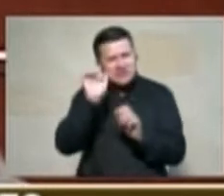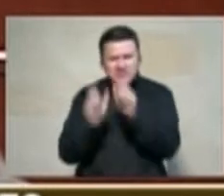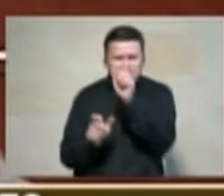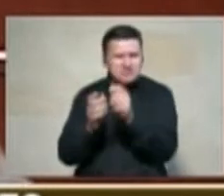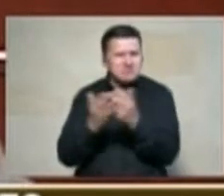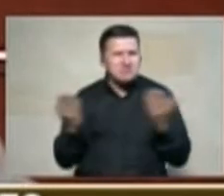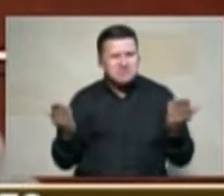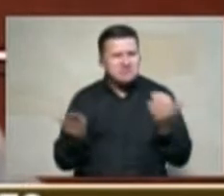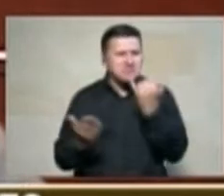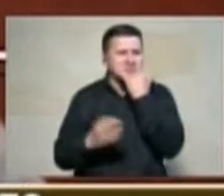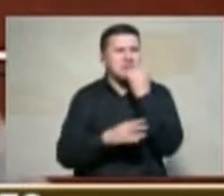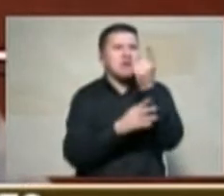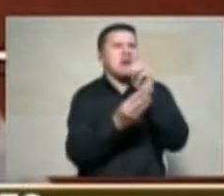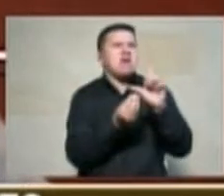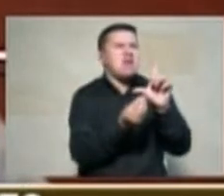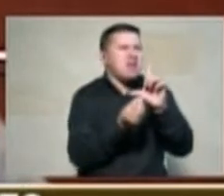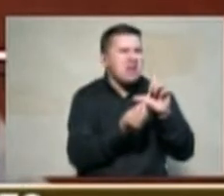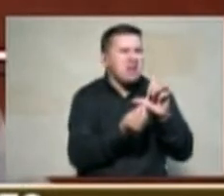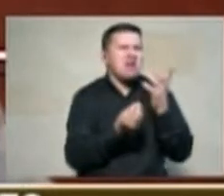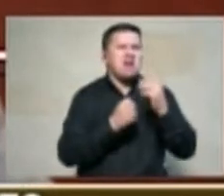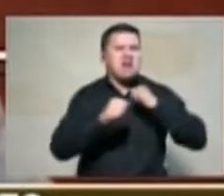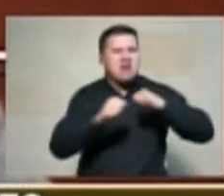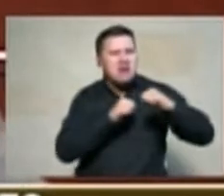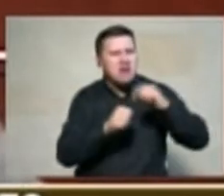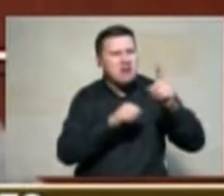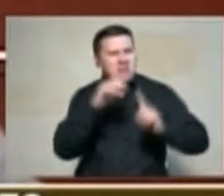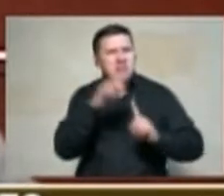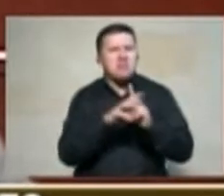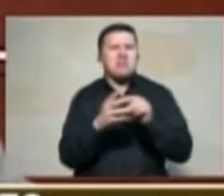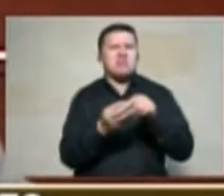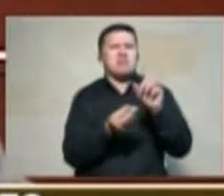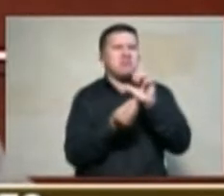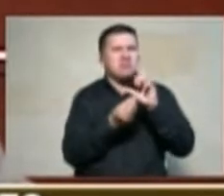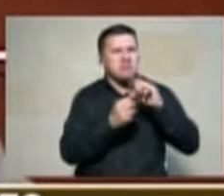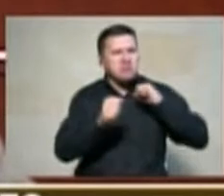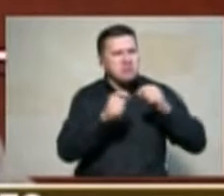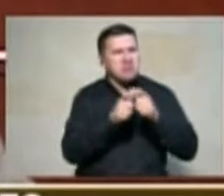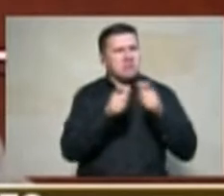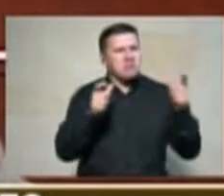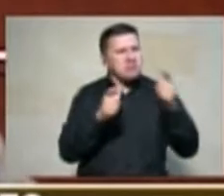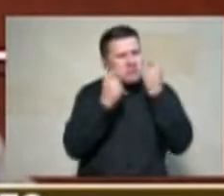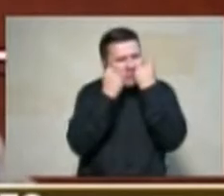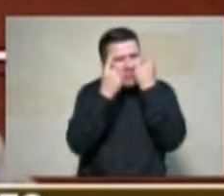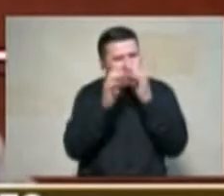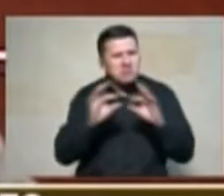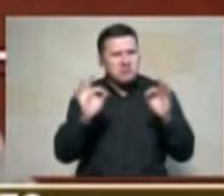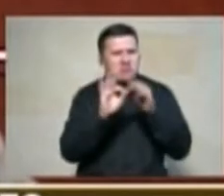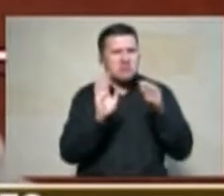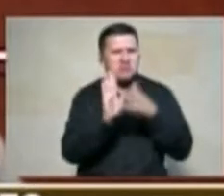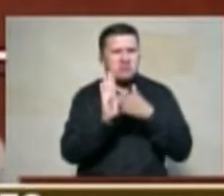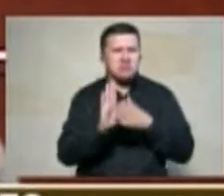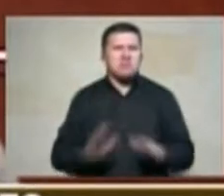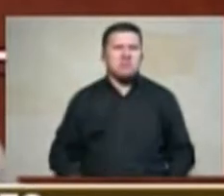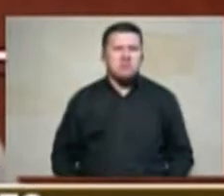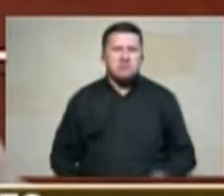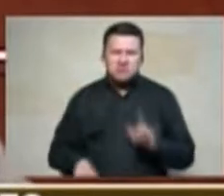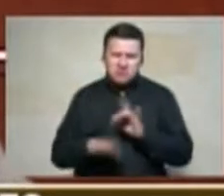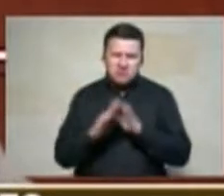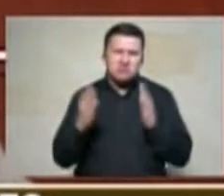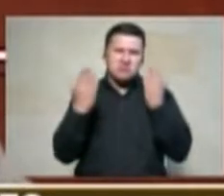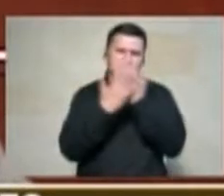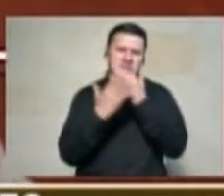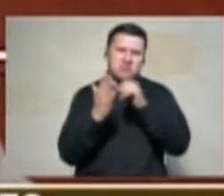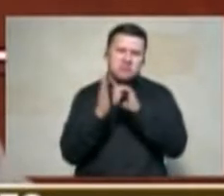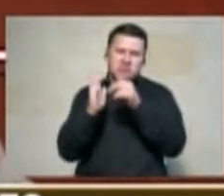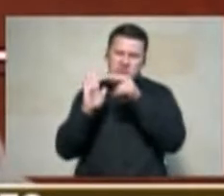que si fue el partido liberal el gestor que el partido liberal tenga la grandeza de entender que hay que modificar esta